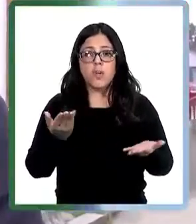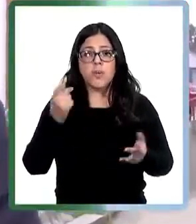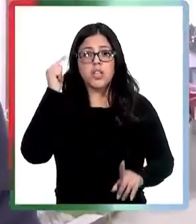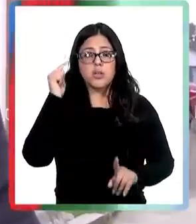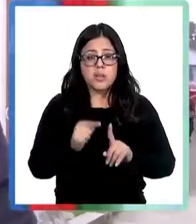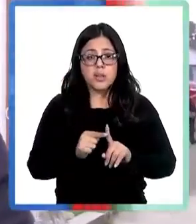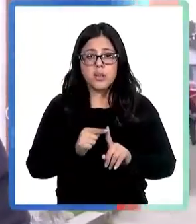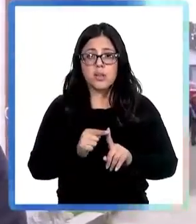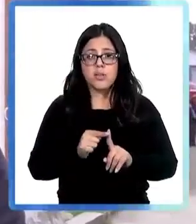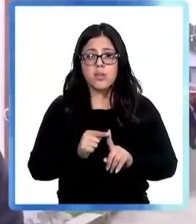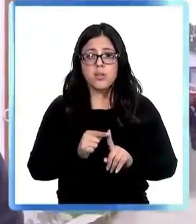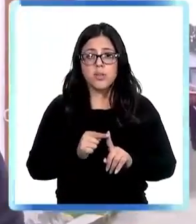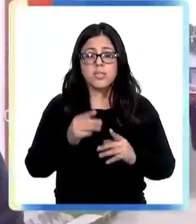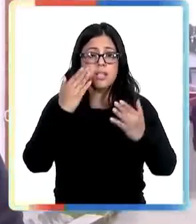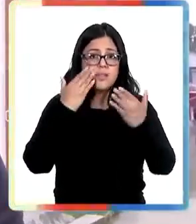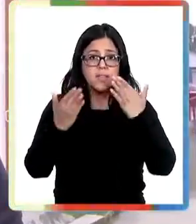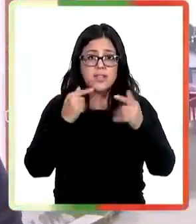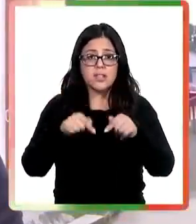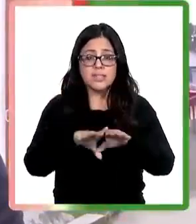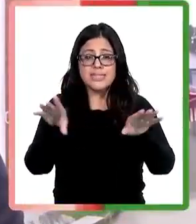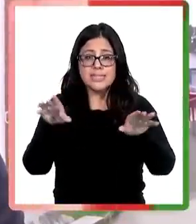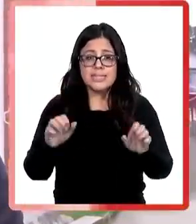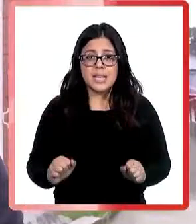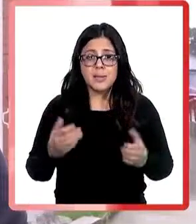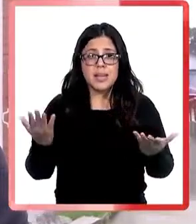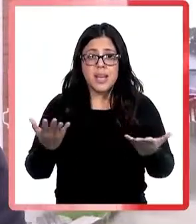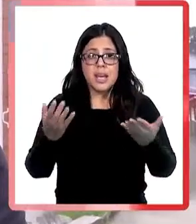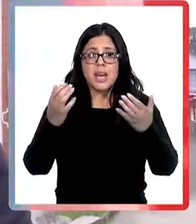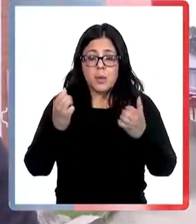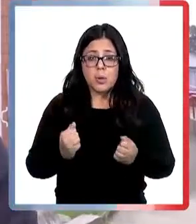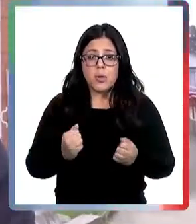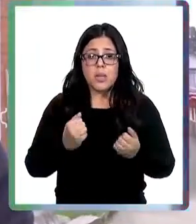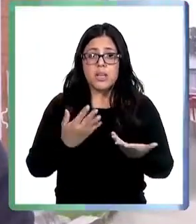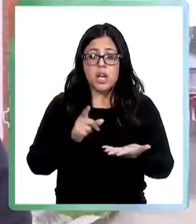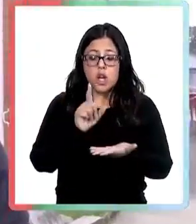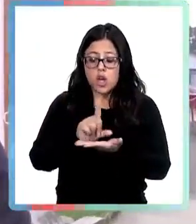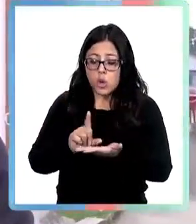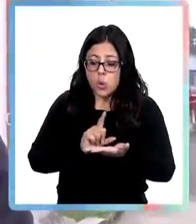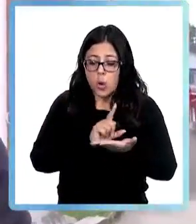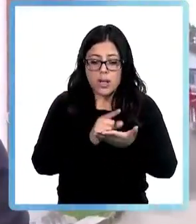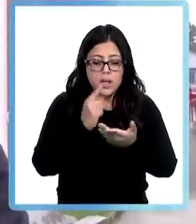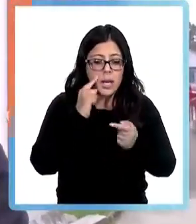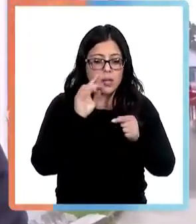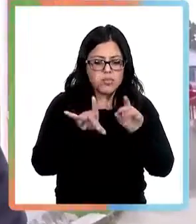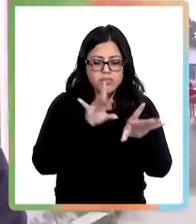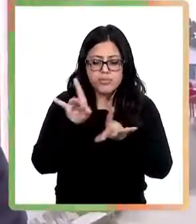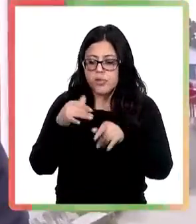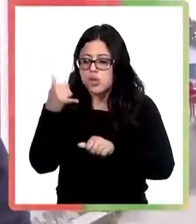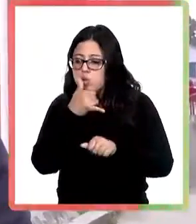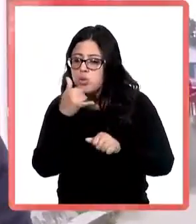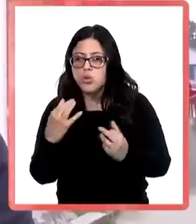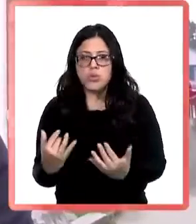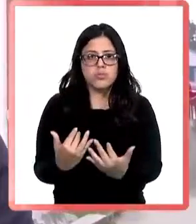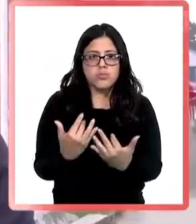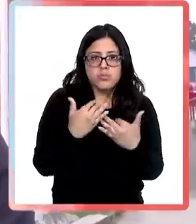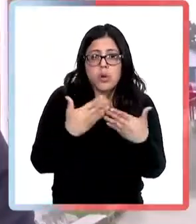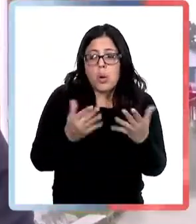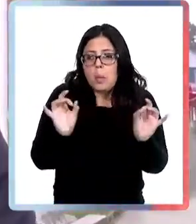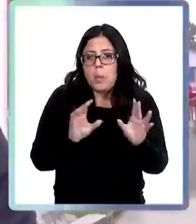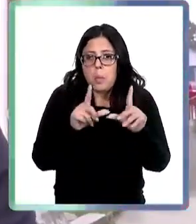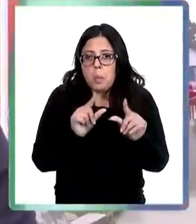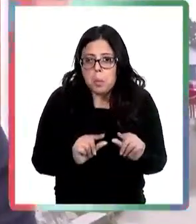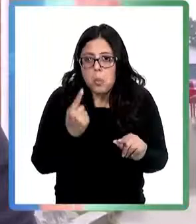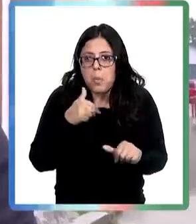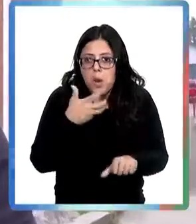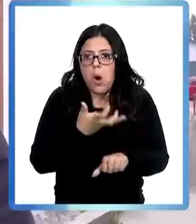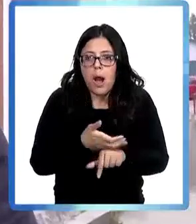y el beneficio de este sistema es poder a través de los puntos donde se pesquisa que hay contaminación aunque sea pequeña